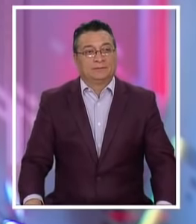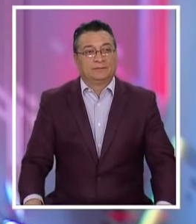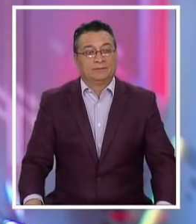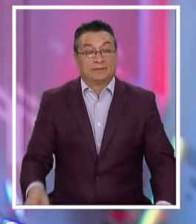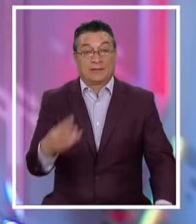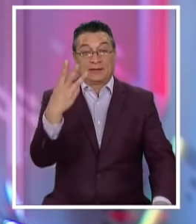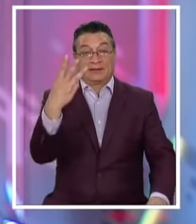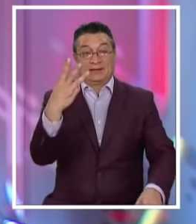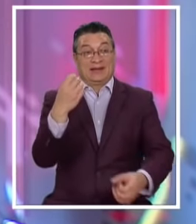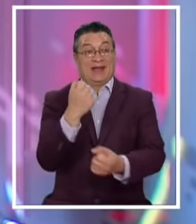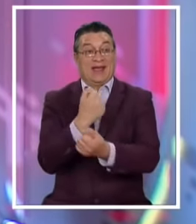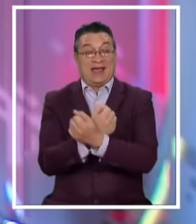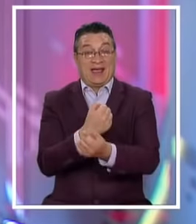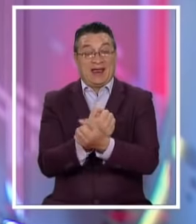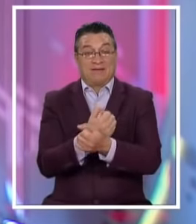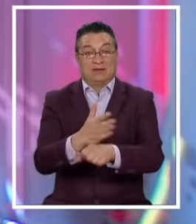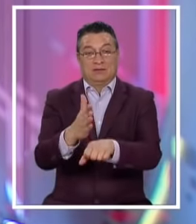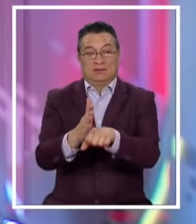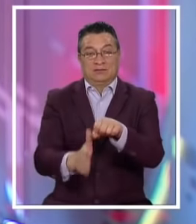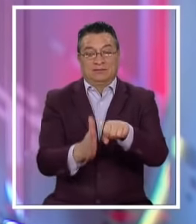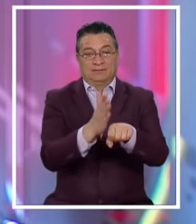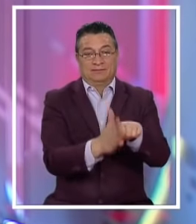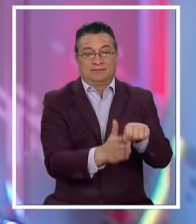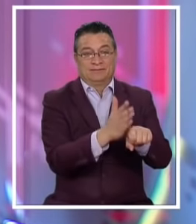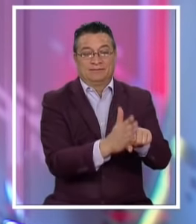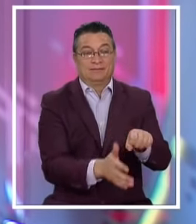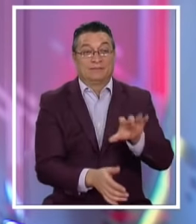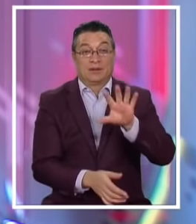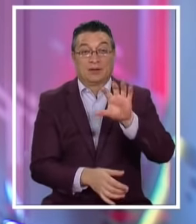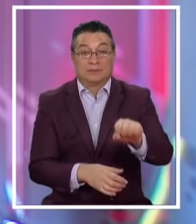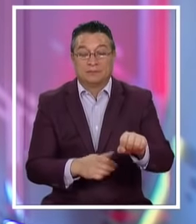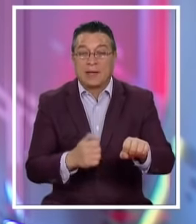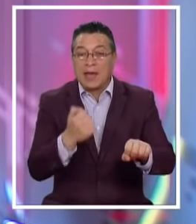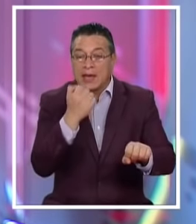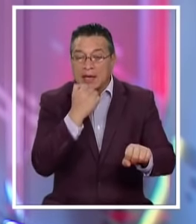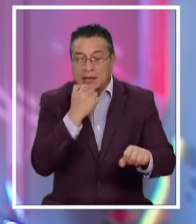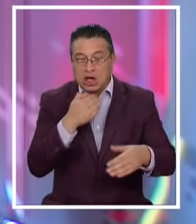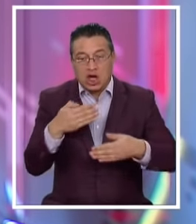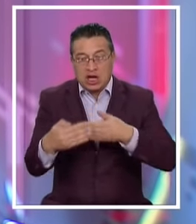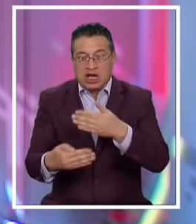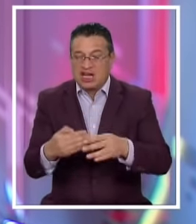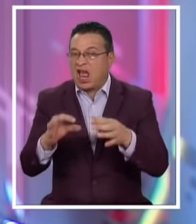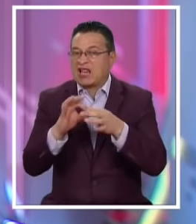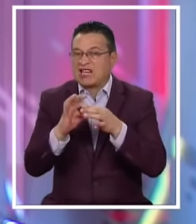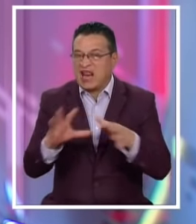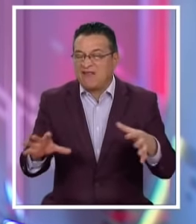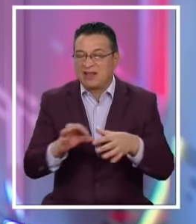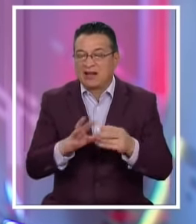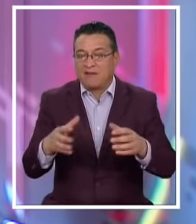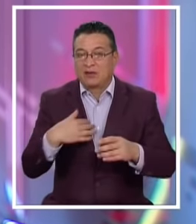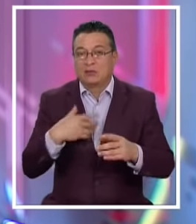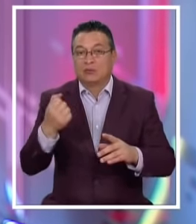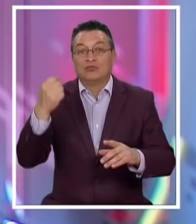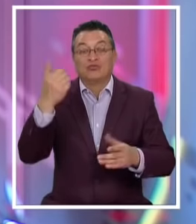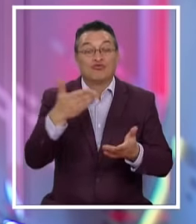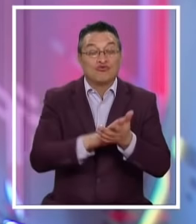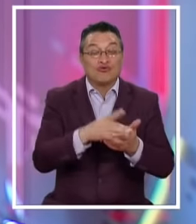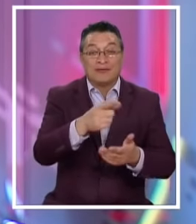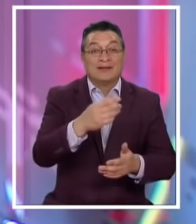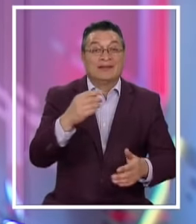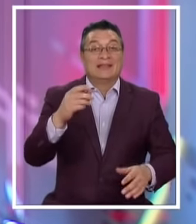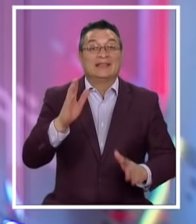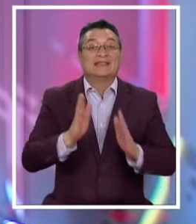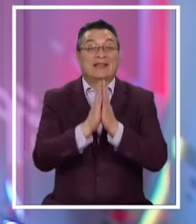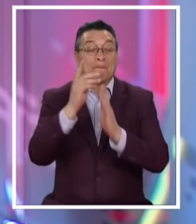Tres carabineros Fueron dados de baja Luego de que se detectaran Errores De procedimientos graves En el caso De parecido ocurrido En San Bernardo